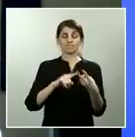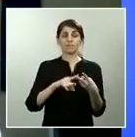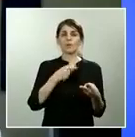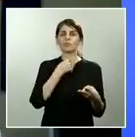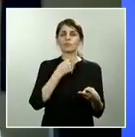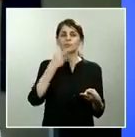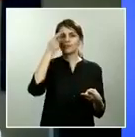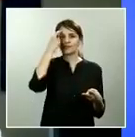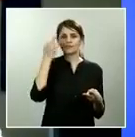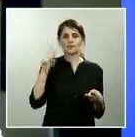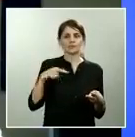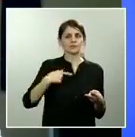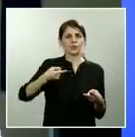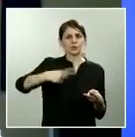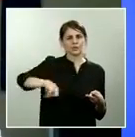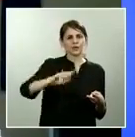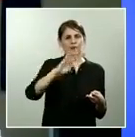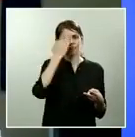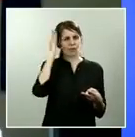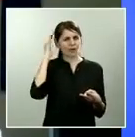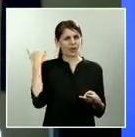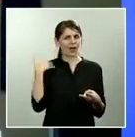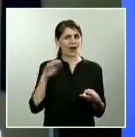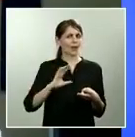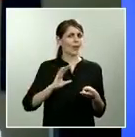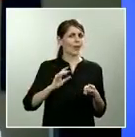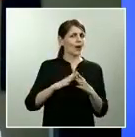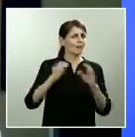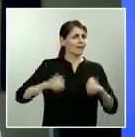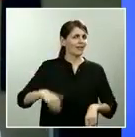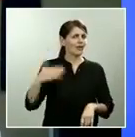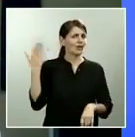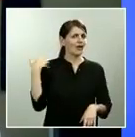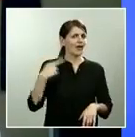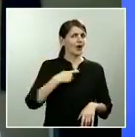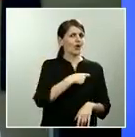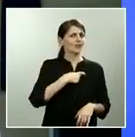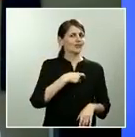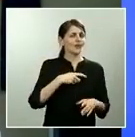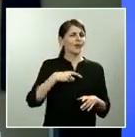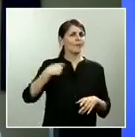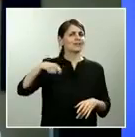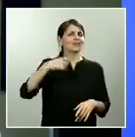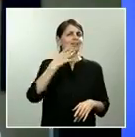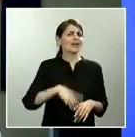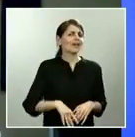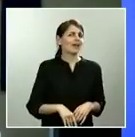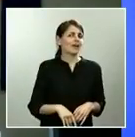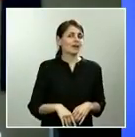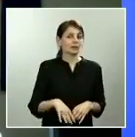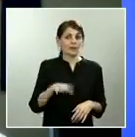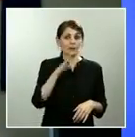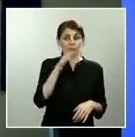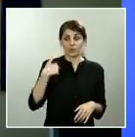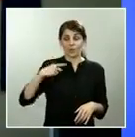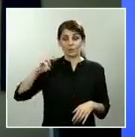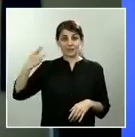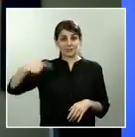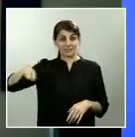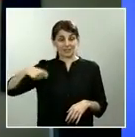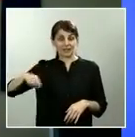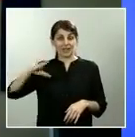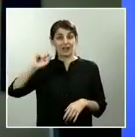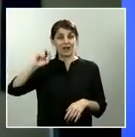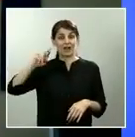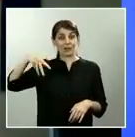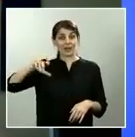con el Partido Popular, quien presidirá esta comisión, porque también nos trasladan desde el Gobierno que la vicepresidenta Carmen Calvo la coordinará. No sé si